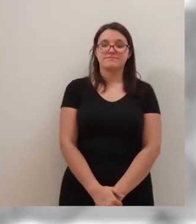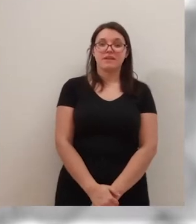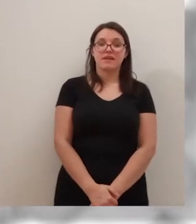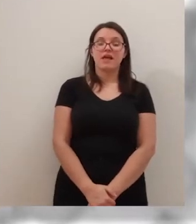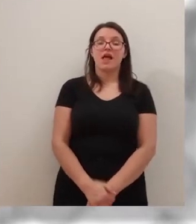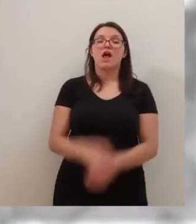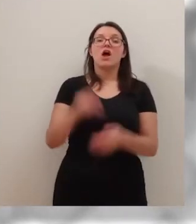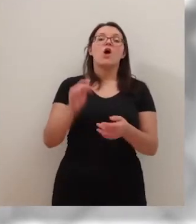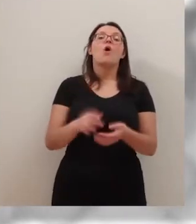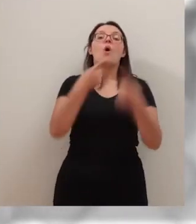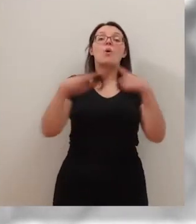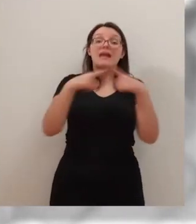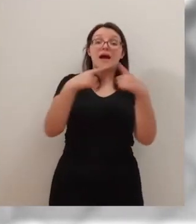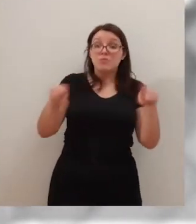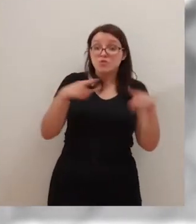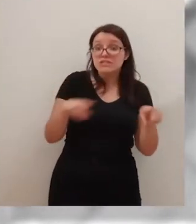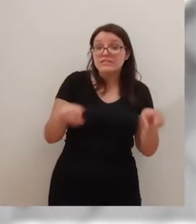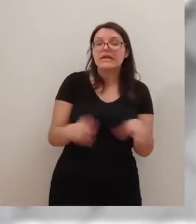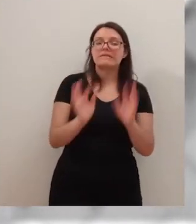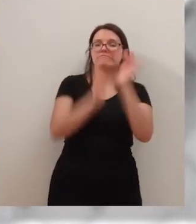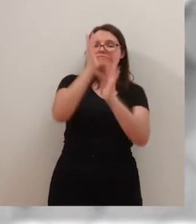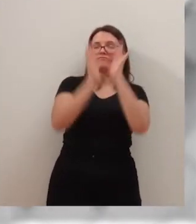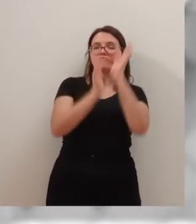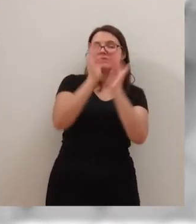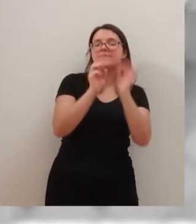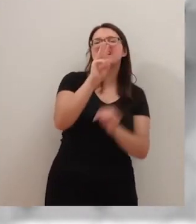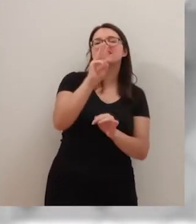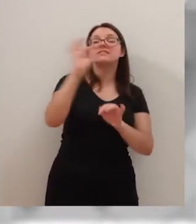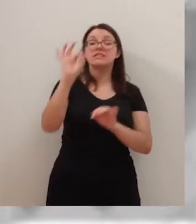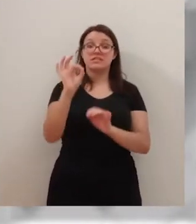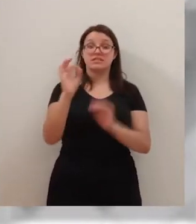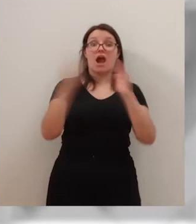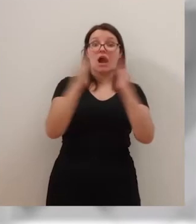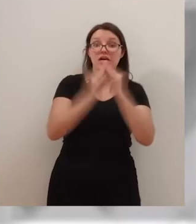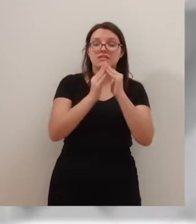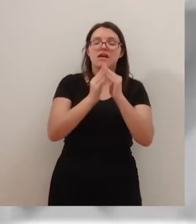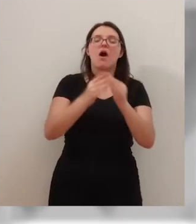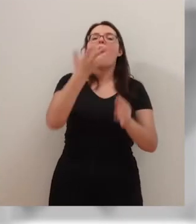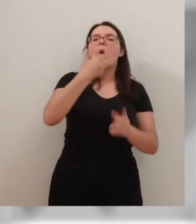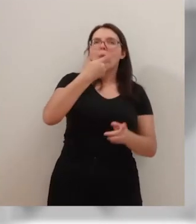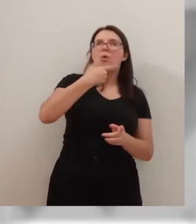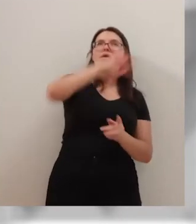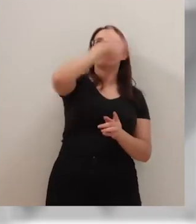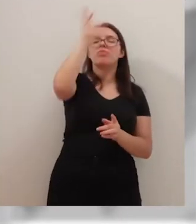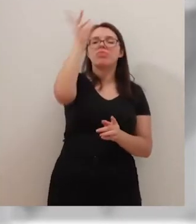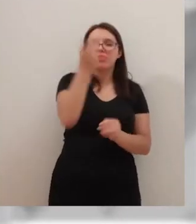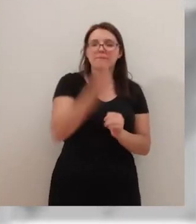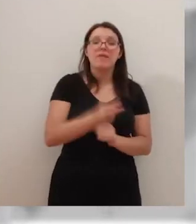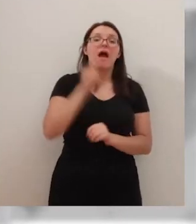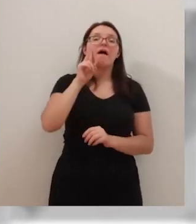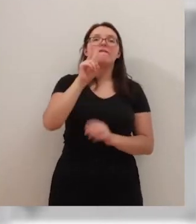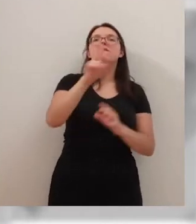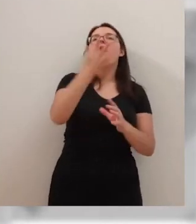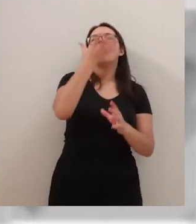Al son del canon de Pachelbel, las chimeneas de la treintena de casas de Pero Blasco volvieron a teñirse de colores. Una